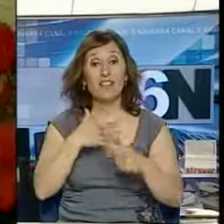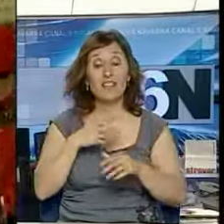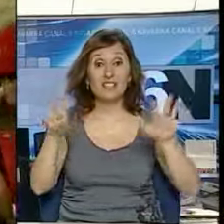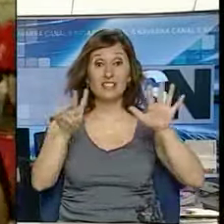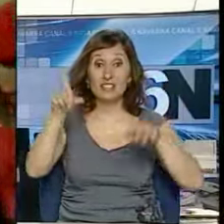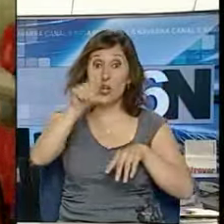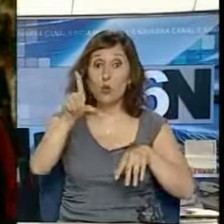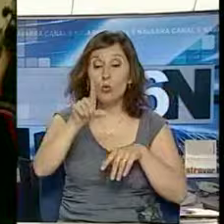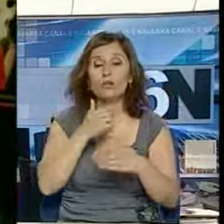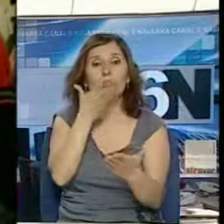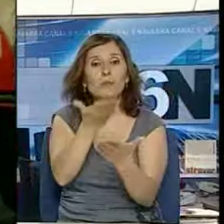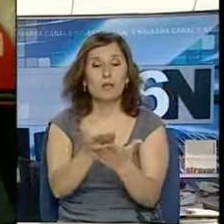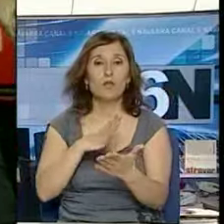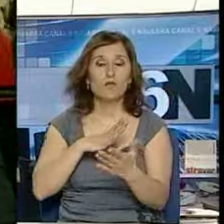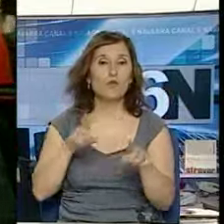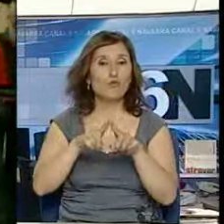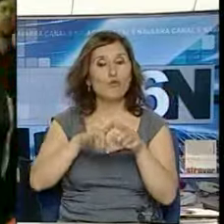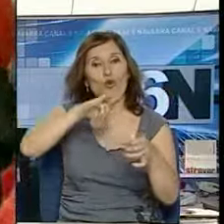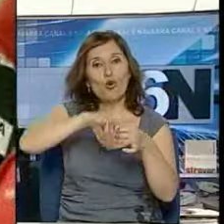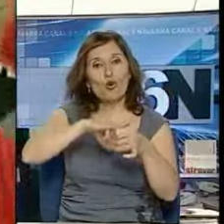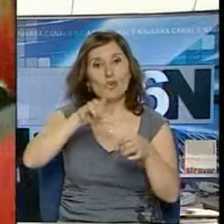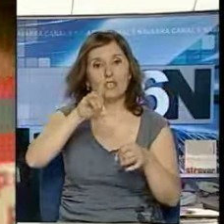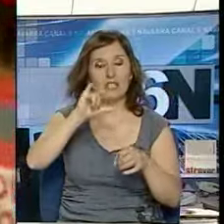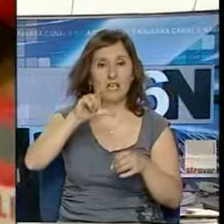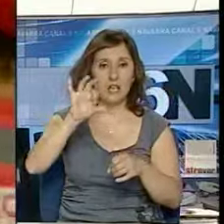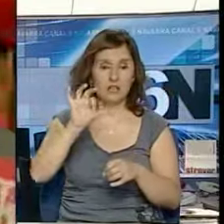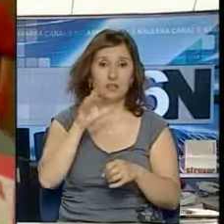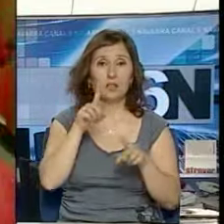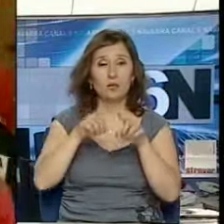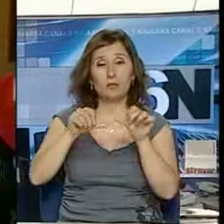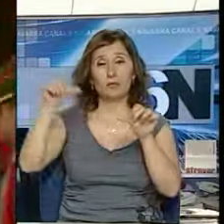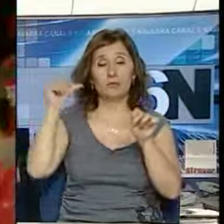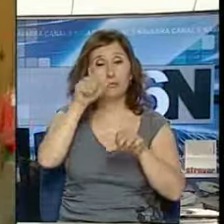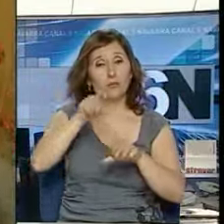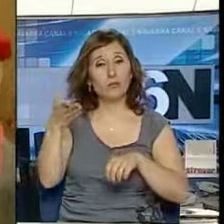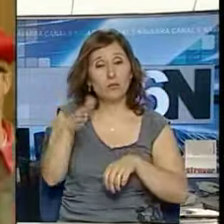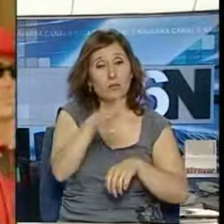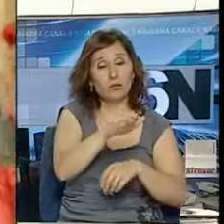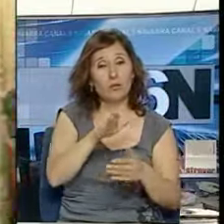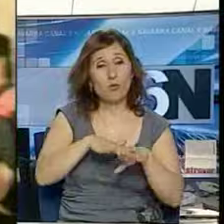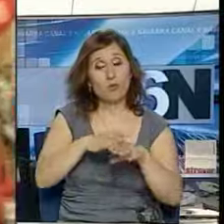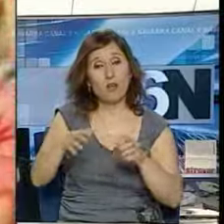sea declarado como Día Lila, en reconocimiento a todas las víctimas por violencia de género.